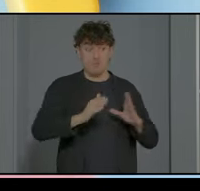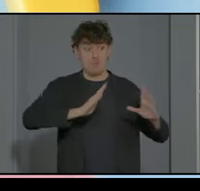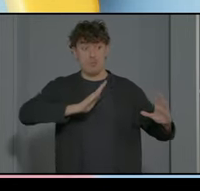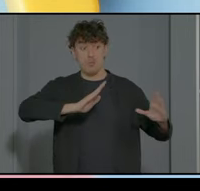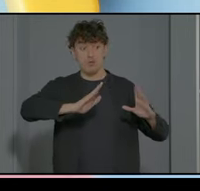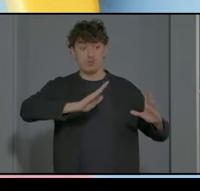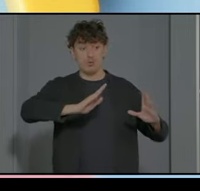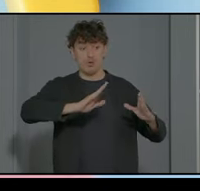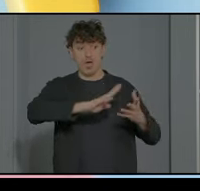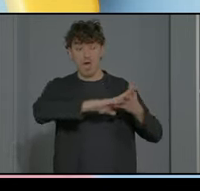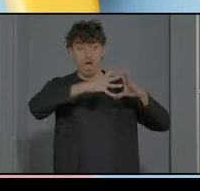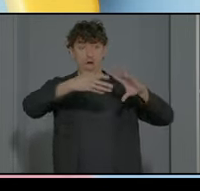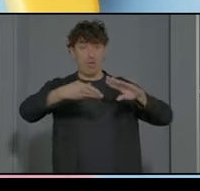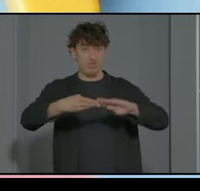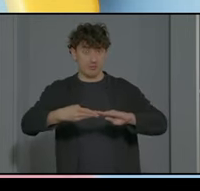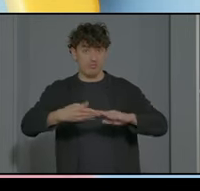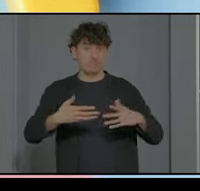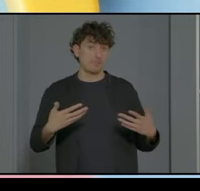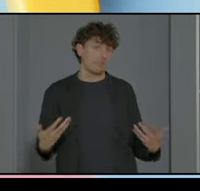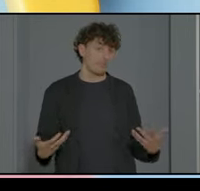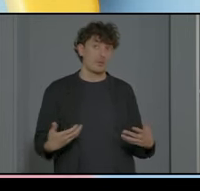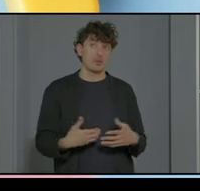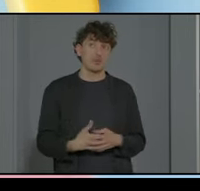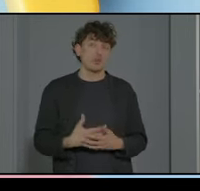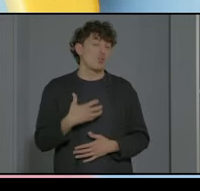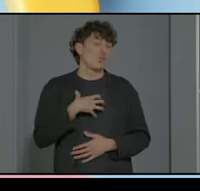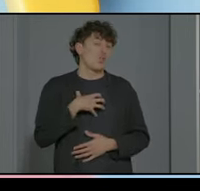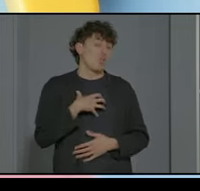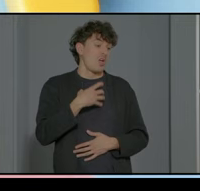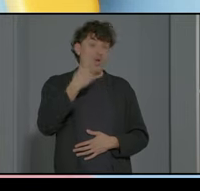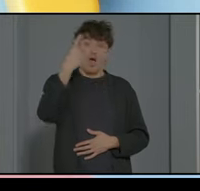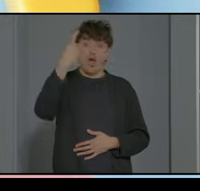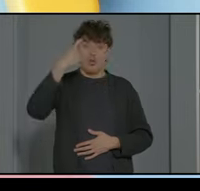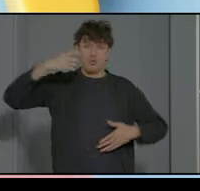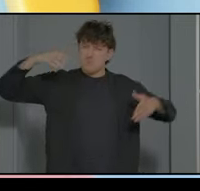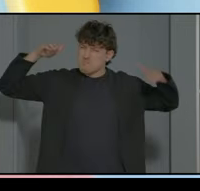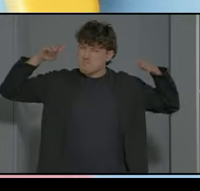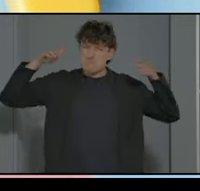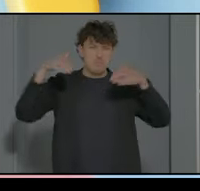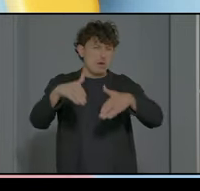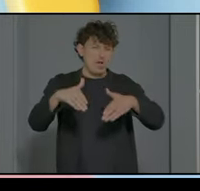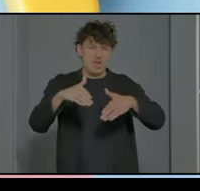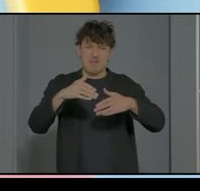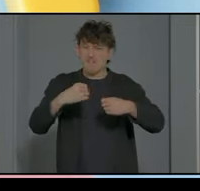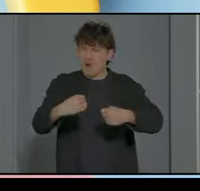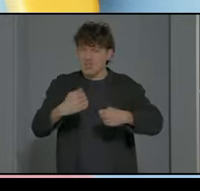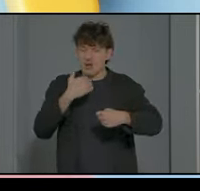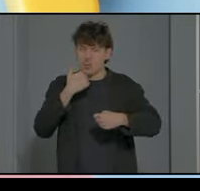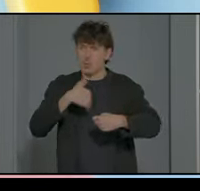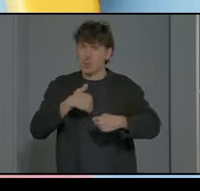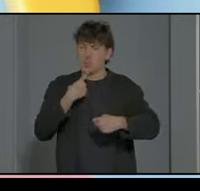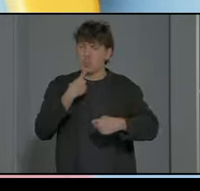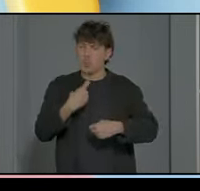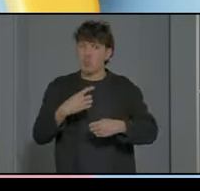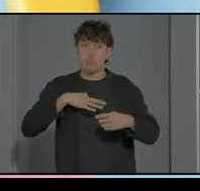adaptación de que no podemos entrar con el alumno a saco a algo que puede costarle a lo mejor luego